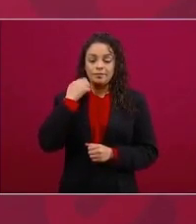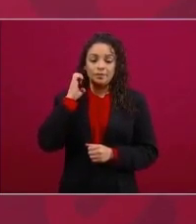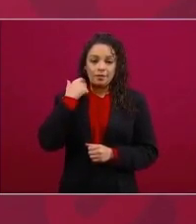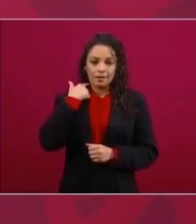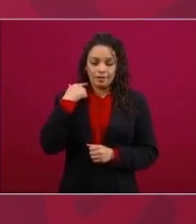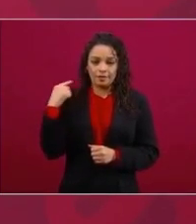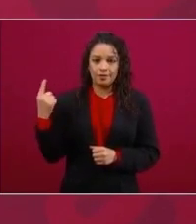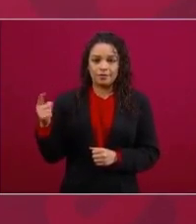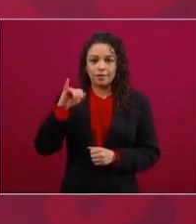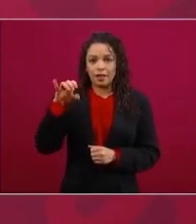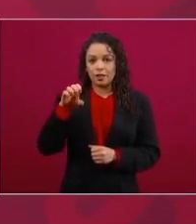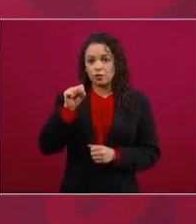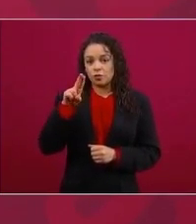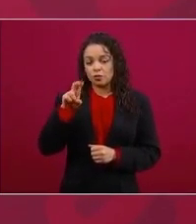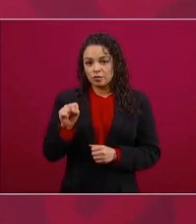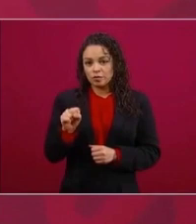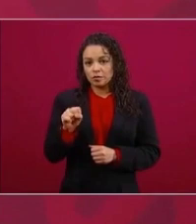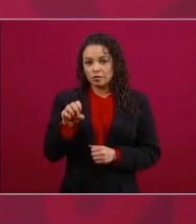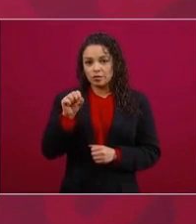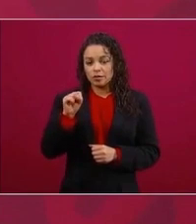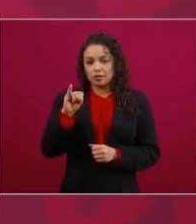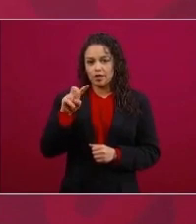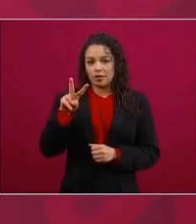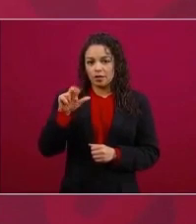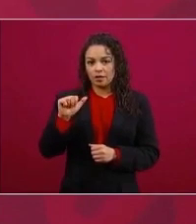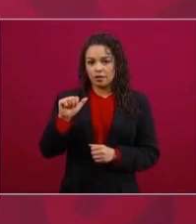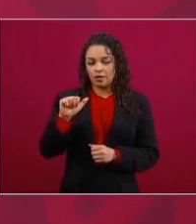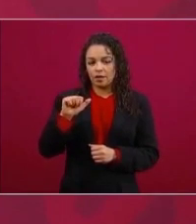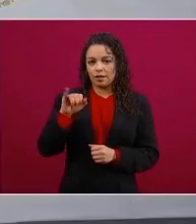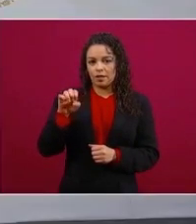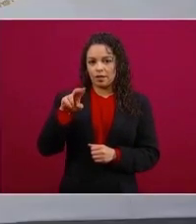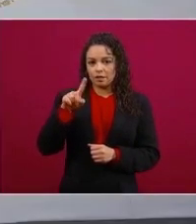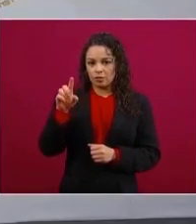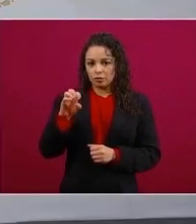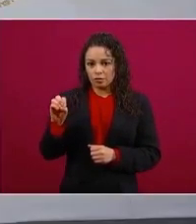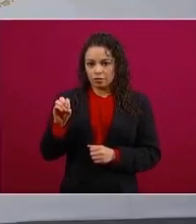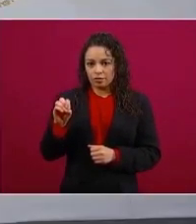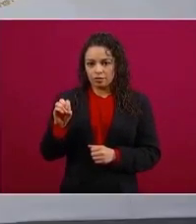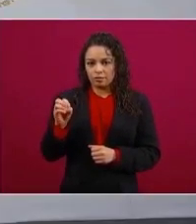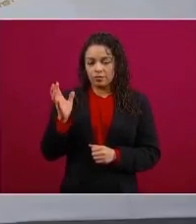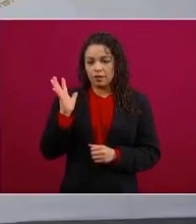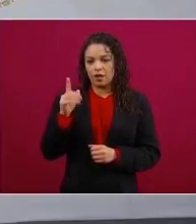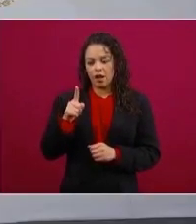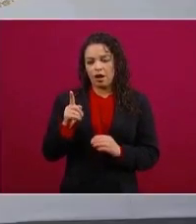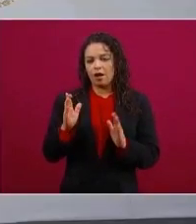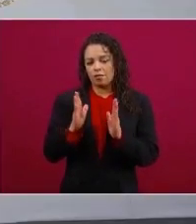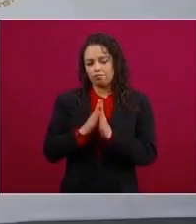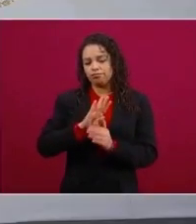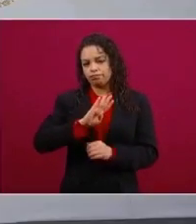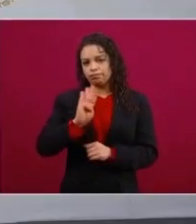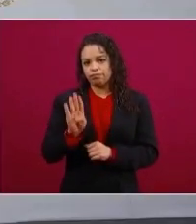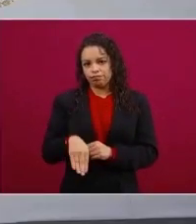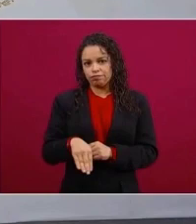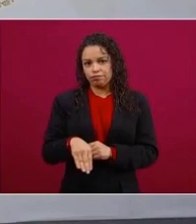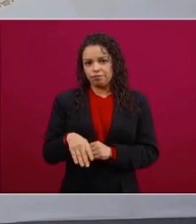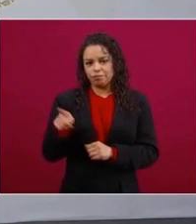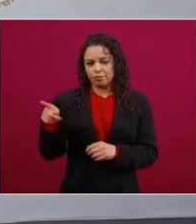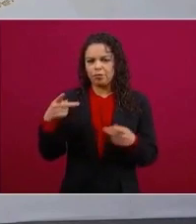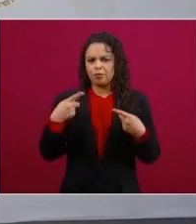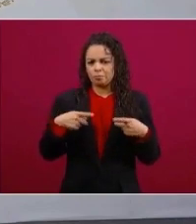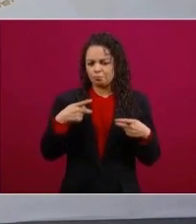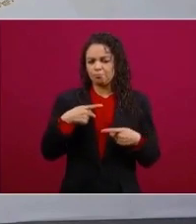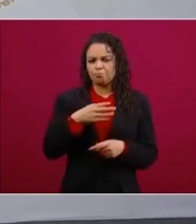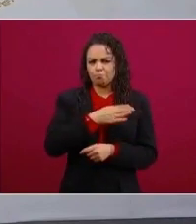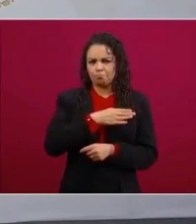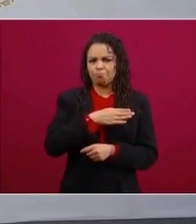cuando se refiere a algún gremio, algún sector. Lo hizo con la sociedad civil en su momento. Toda la sociedad civil es